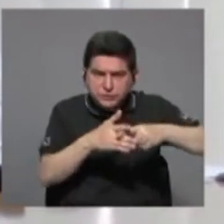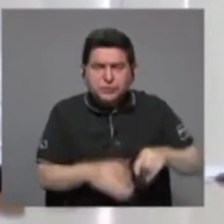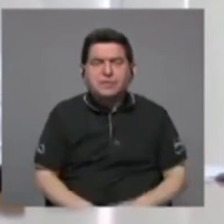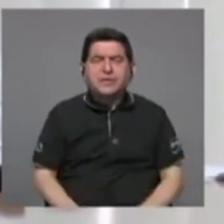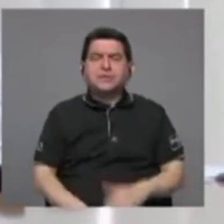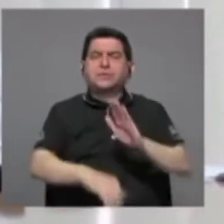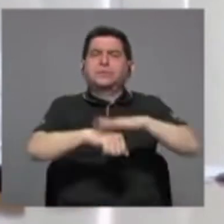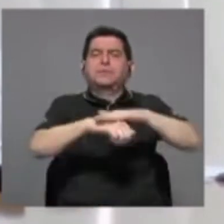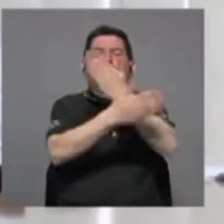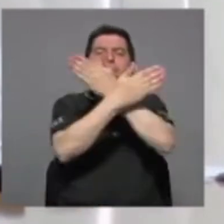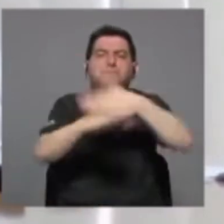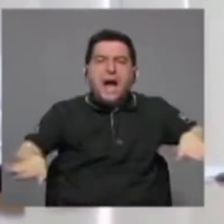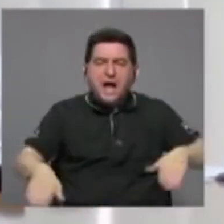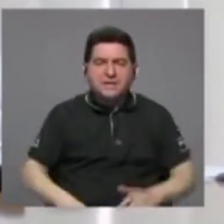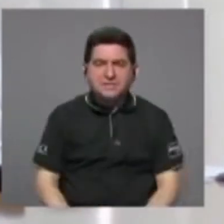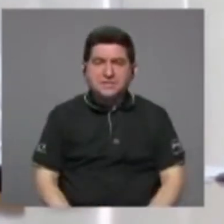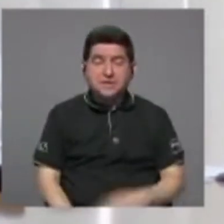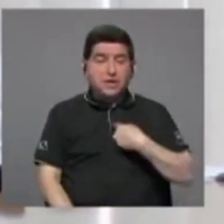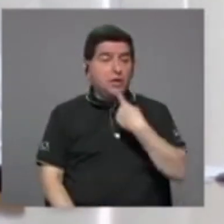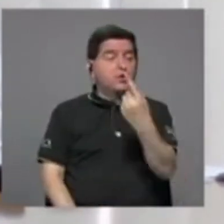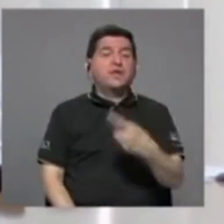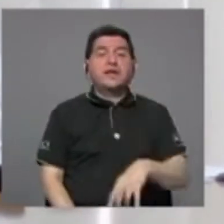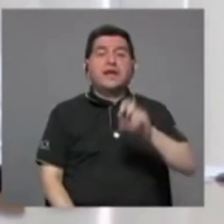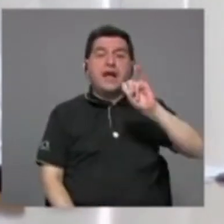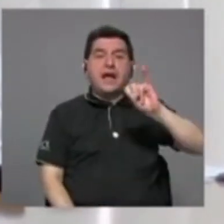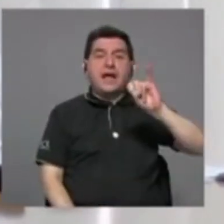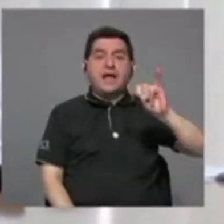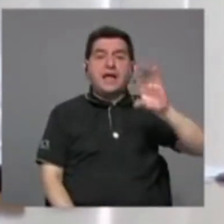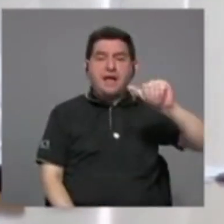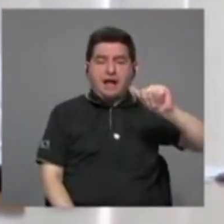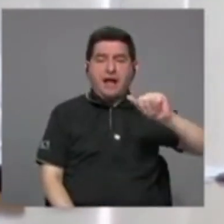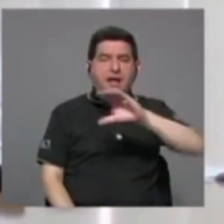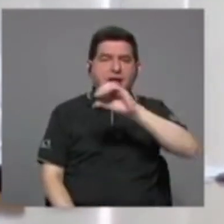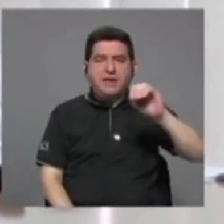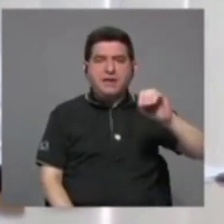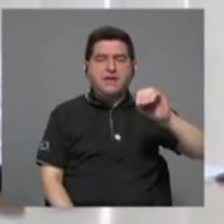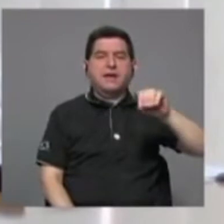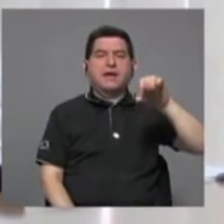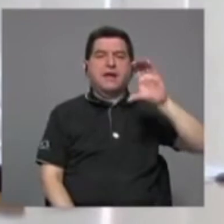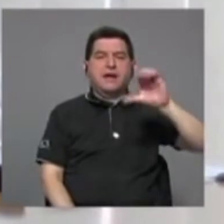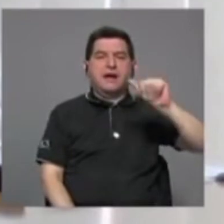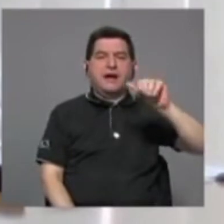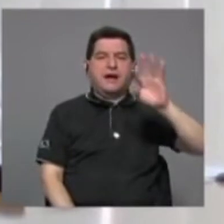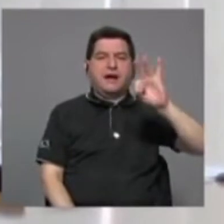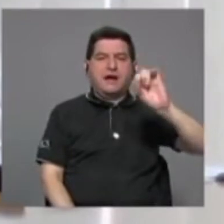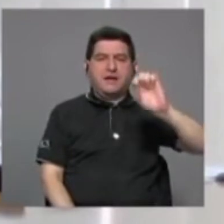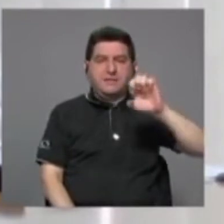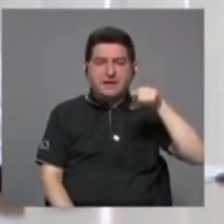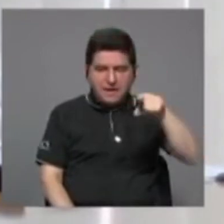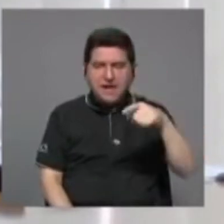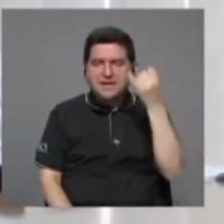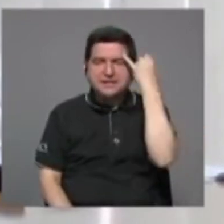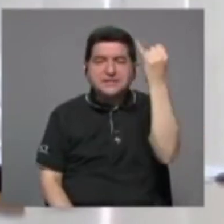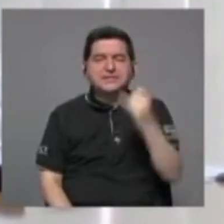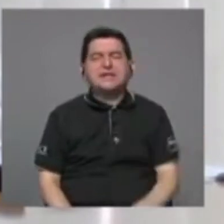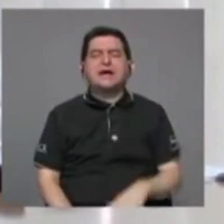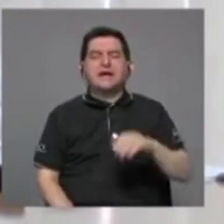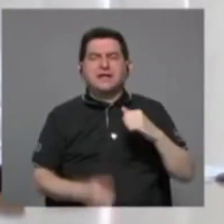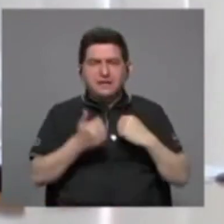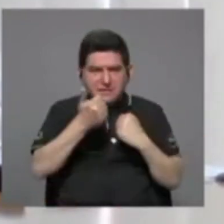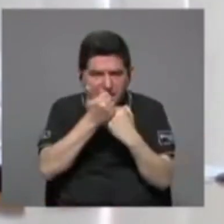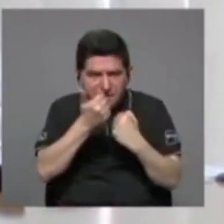y en eso el IICA, y me animaría a decir que el CATIE, estamos trabajando comprometidos con esa causa que es tan importante